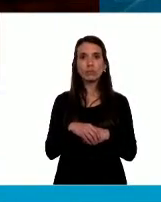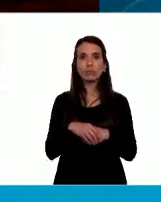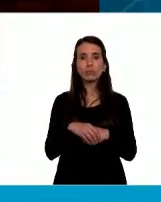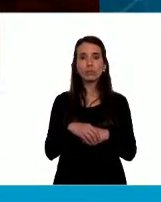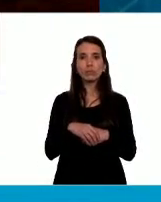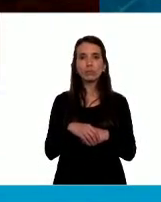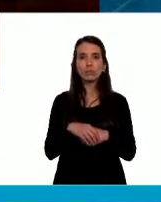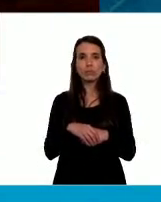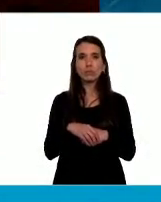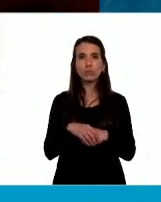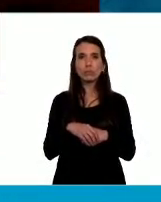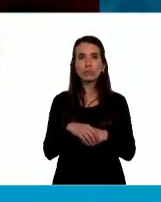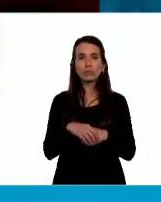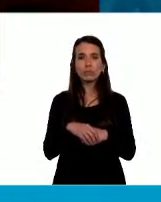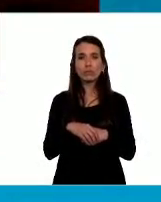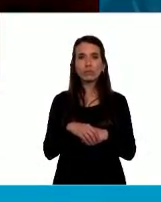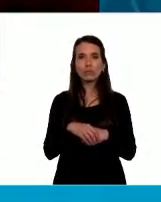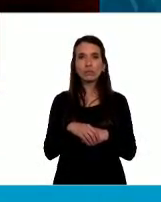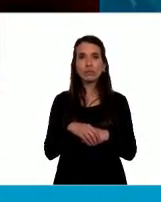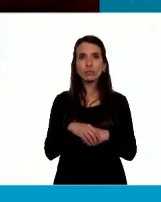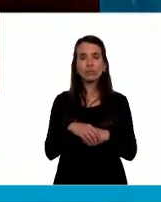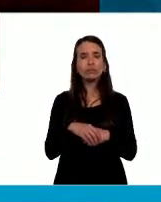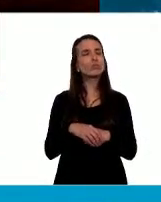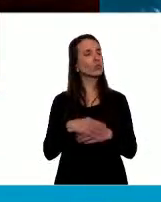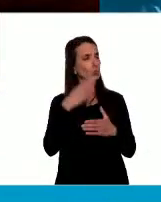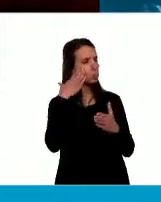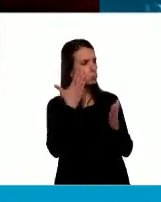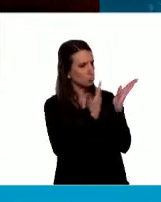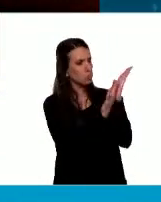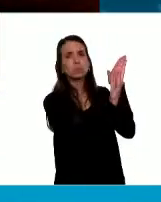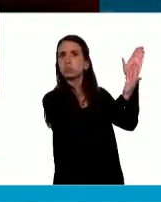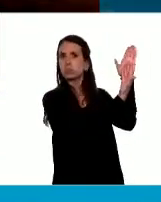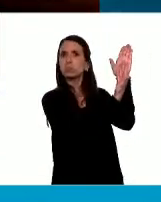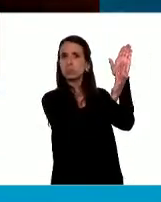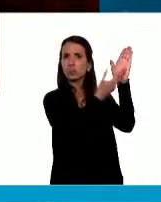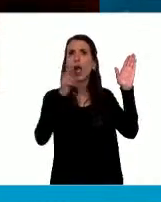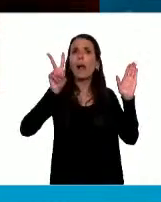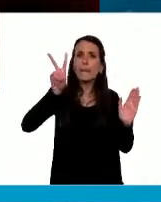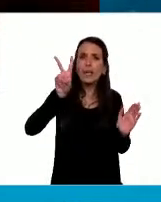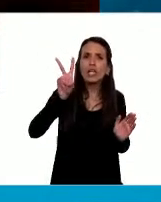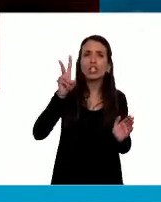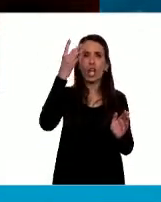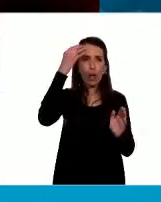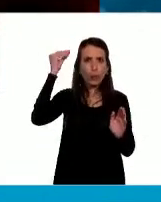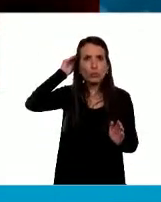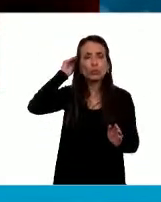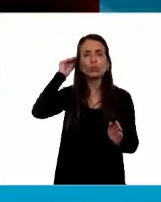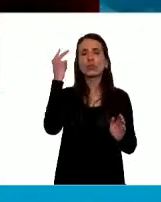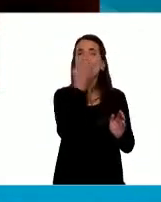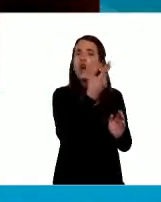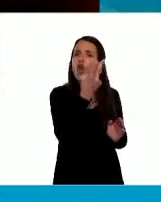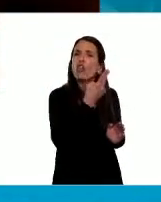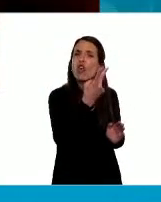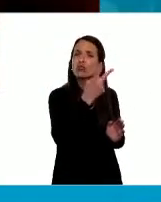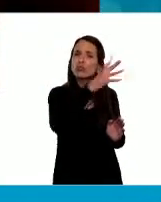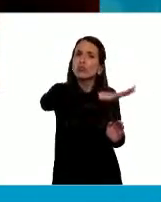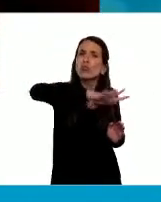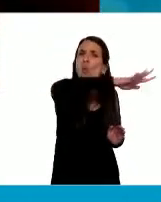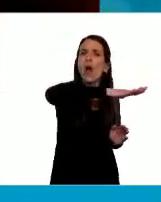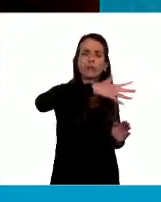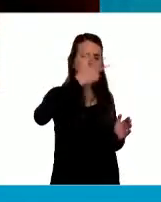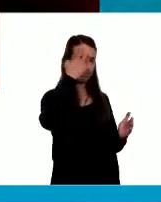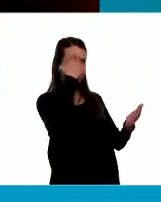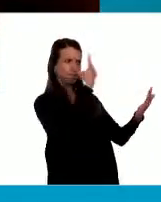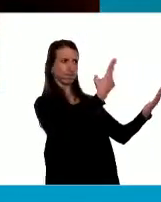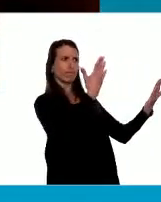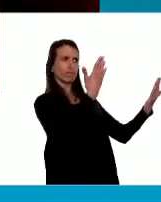a Evita y Perón, los dos, un lugar destacado que está